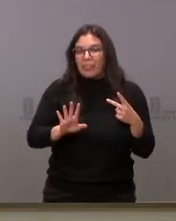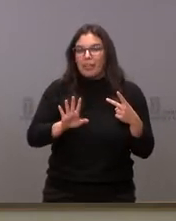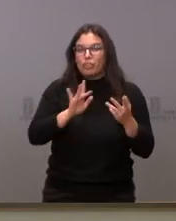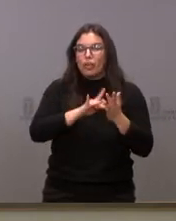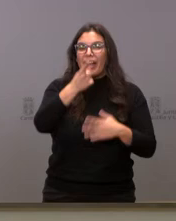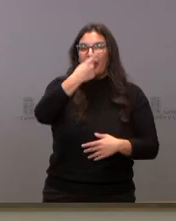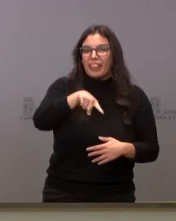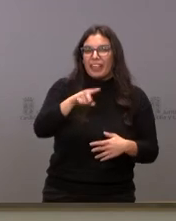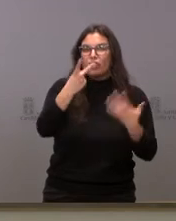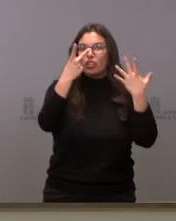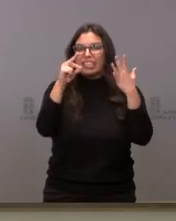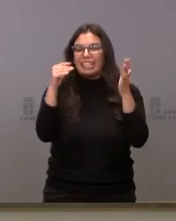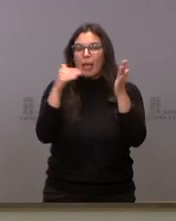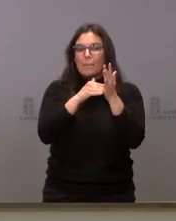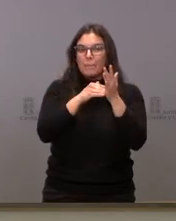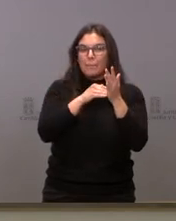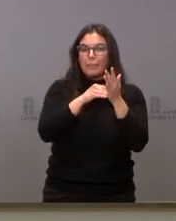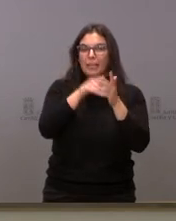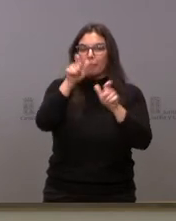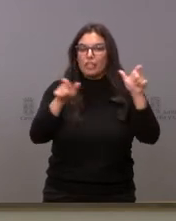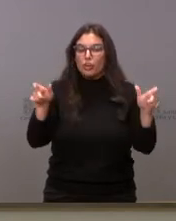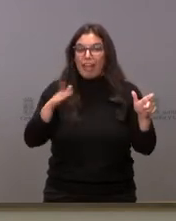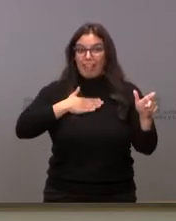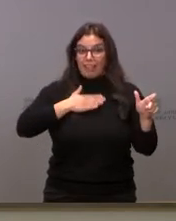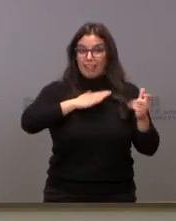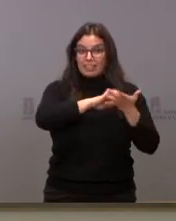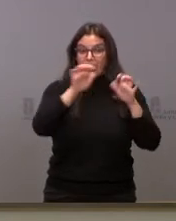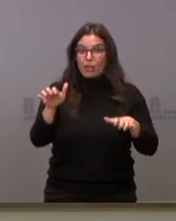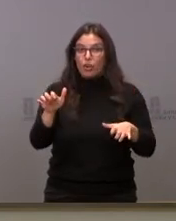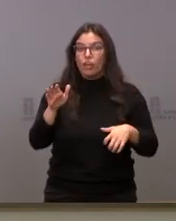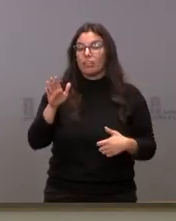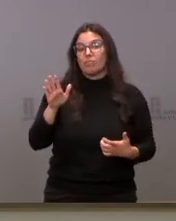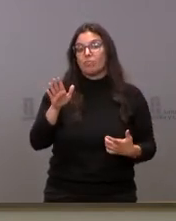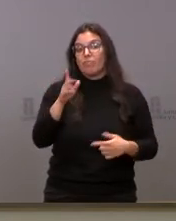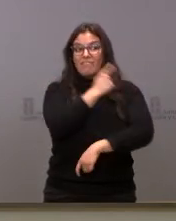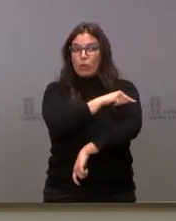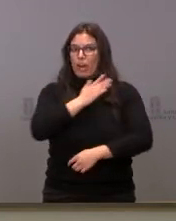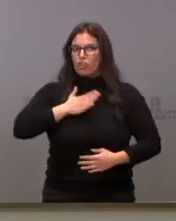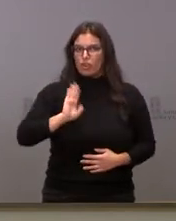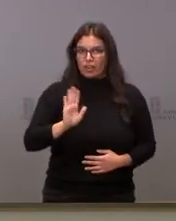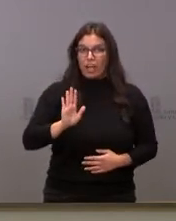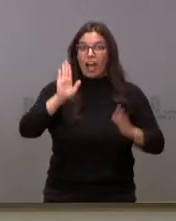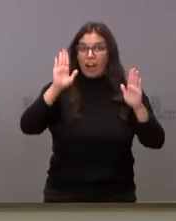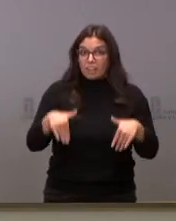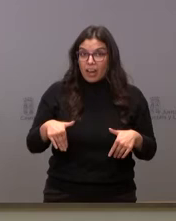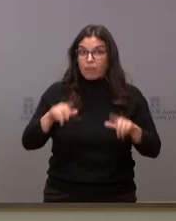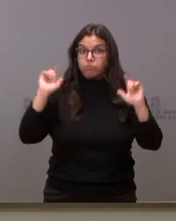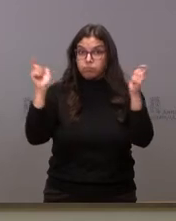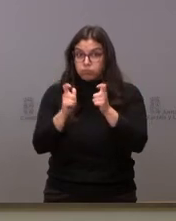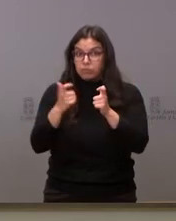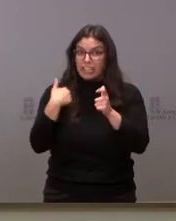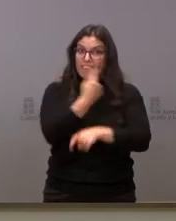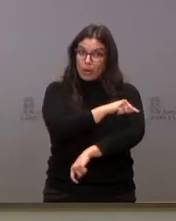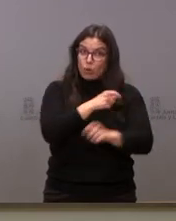eran 170.000 los castellanos y leoneses que habían rechazado vacunarse. No sé si se ha conseguido reducir esa cifra